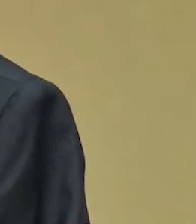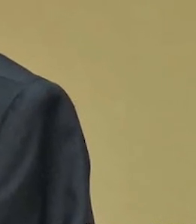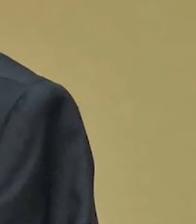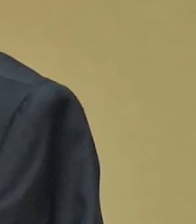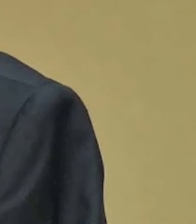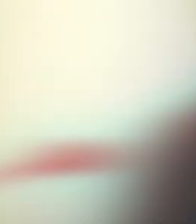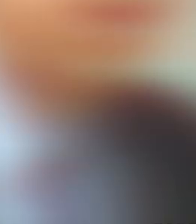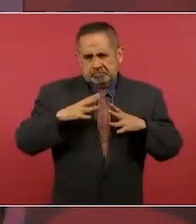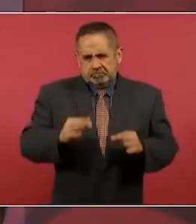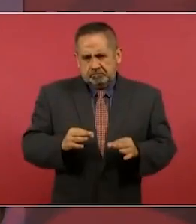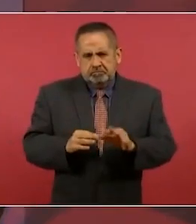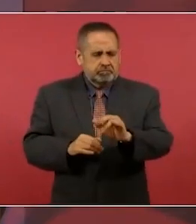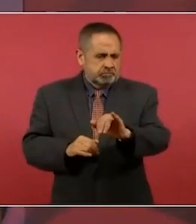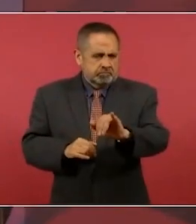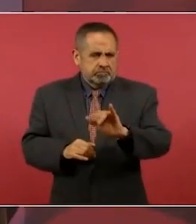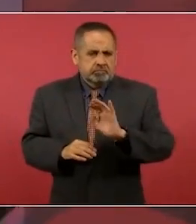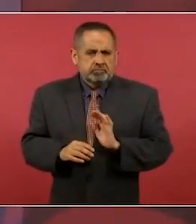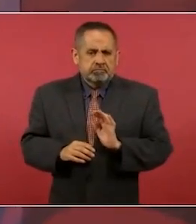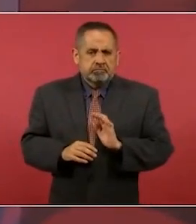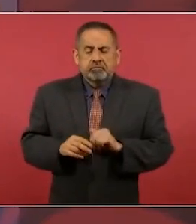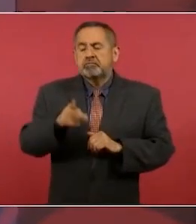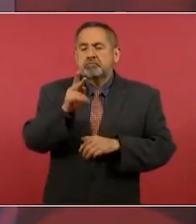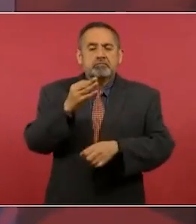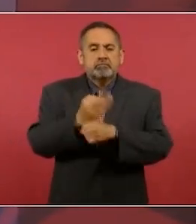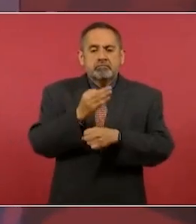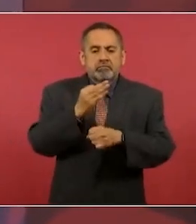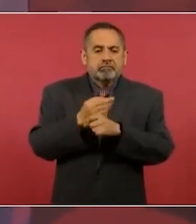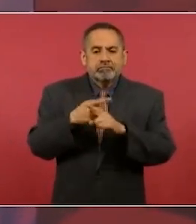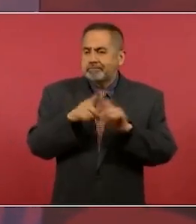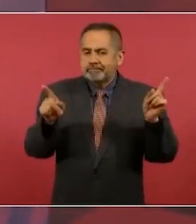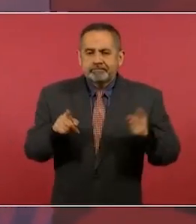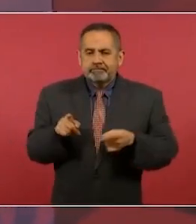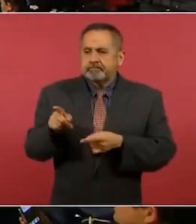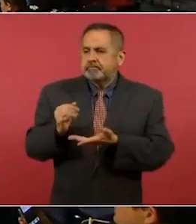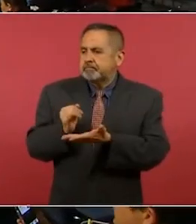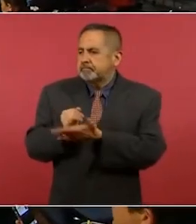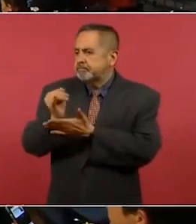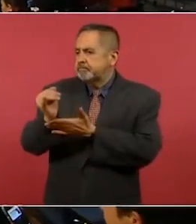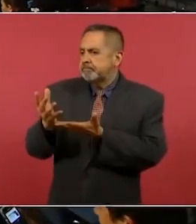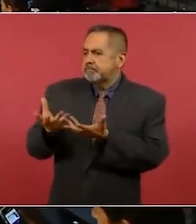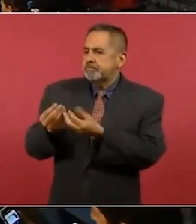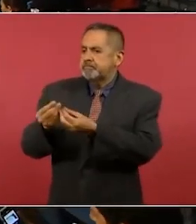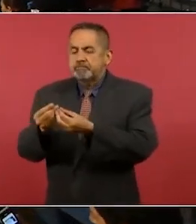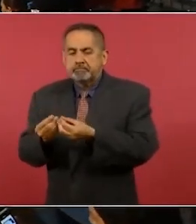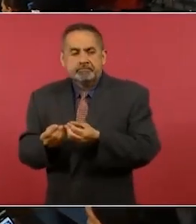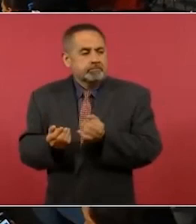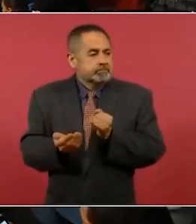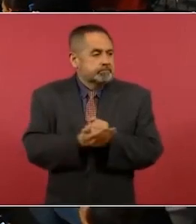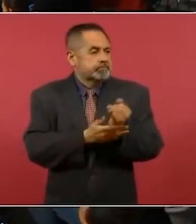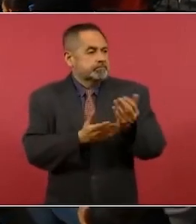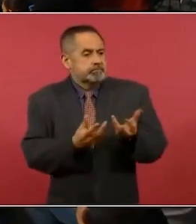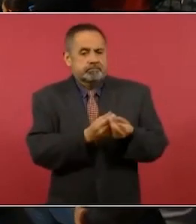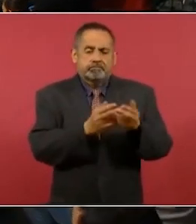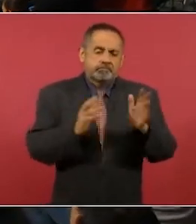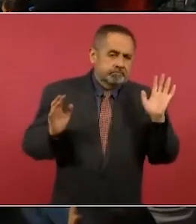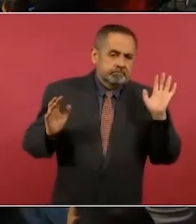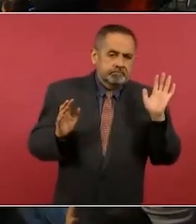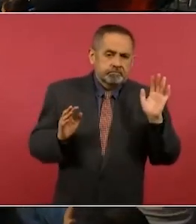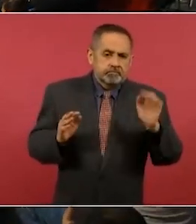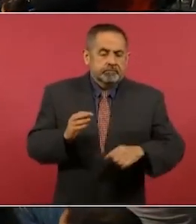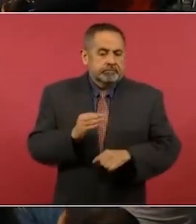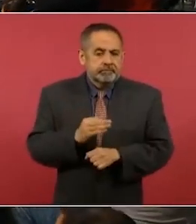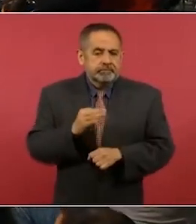pero estamos viviendo en un momento de definiciones. Y esta ancheta está muy